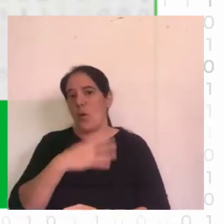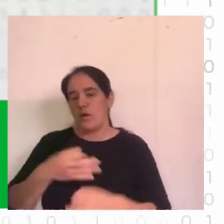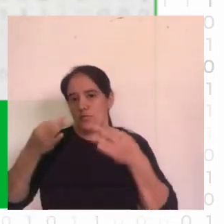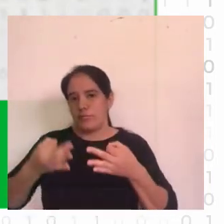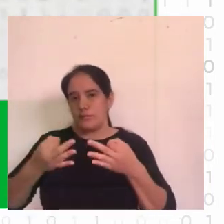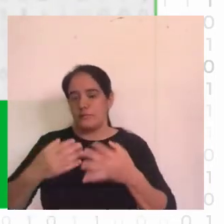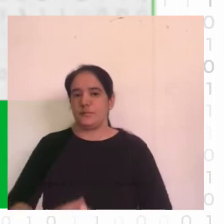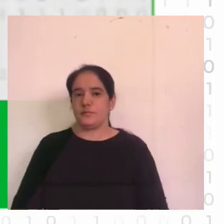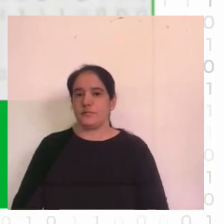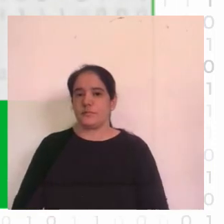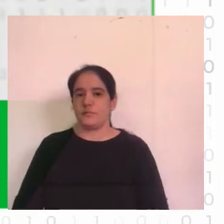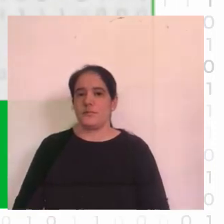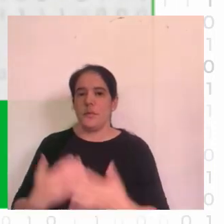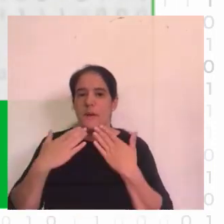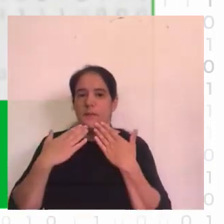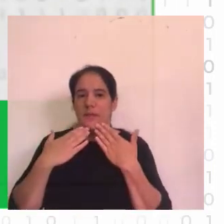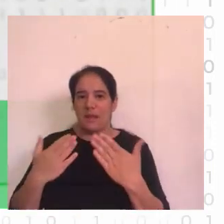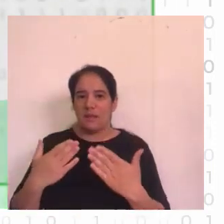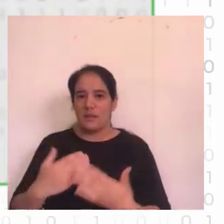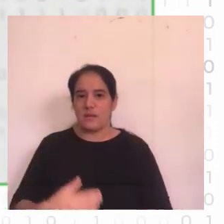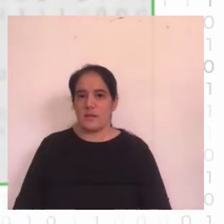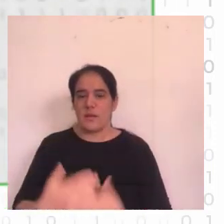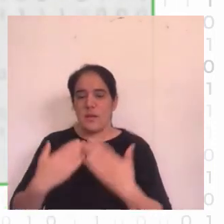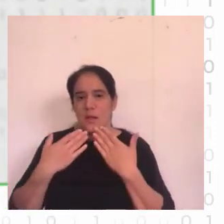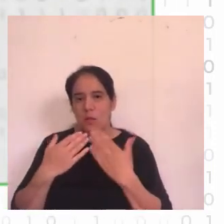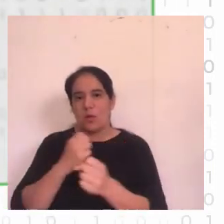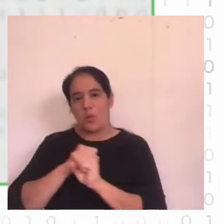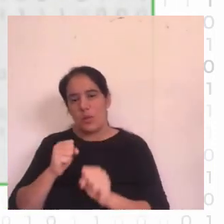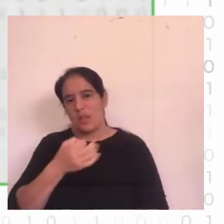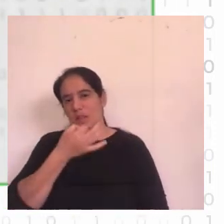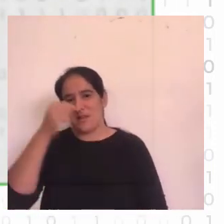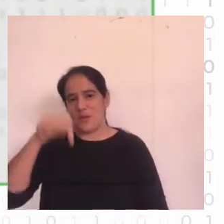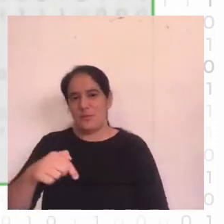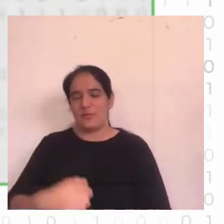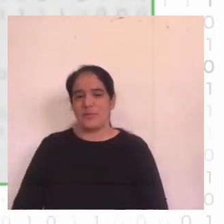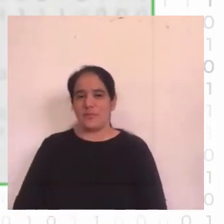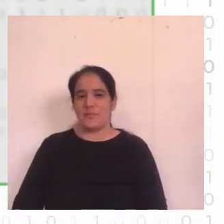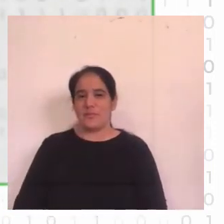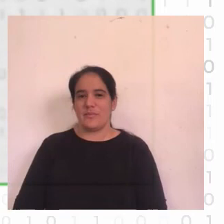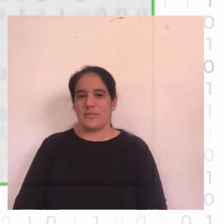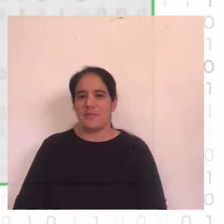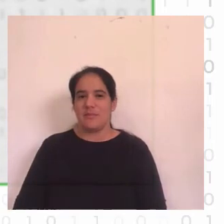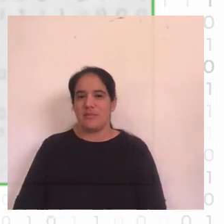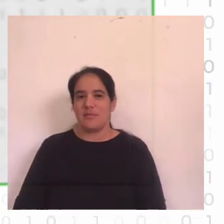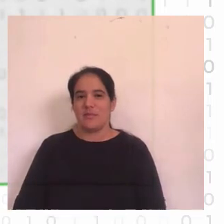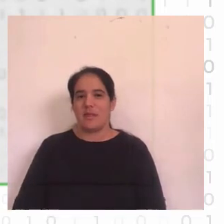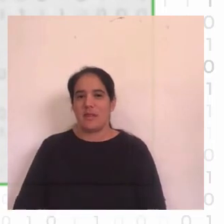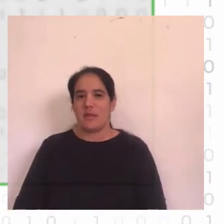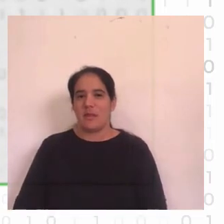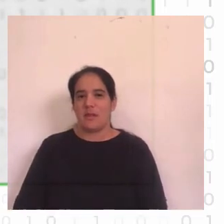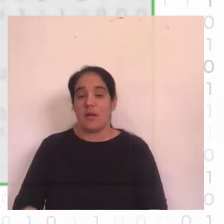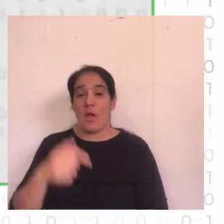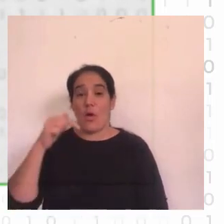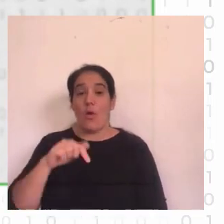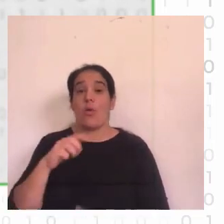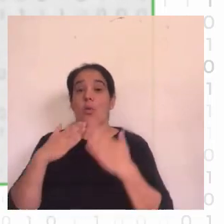Muy soñado muchísimas gracias Rocío qué bueno tenerte acá presentando hoy ahora tenemos una pregunta divina tenemos una pregunta